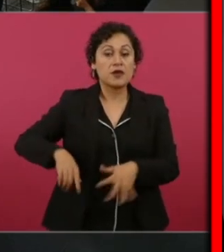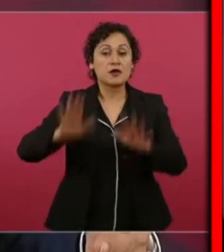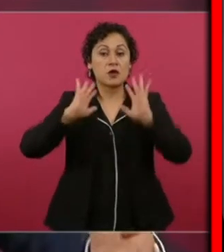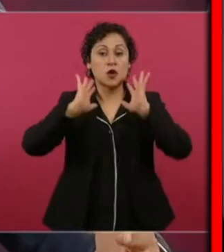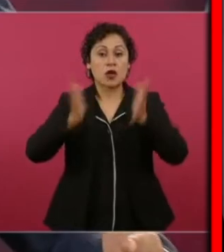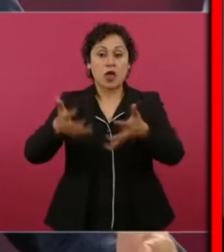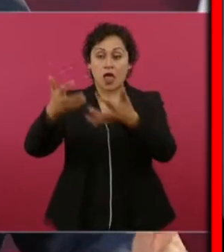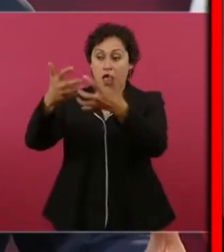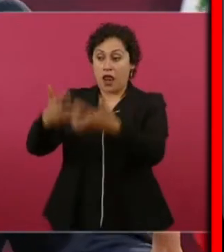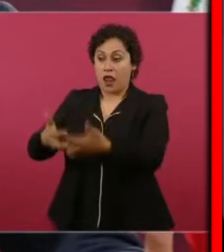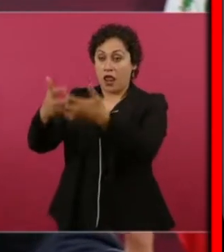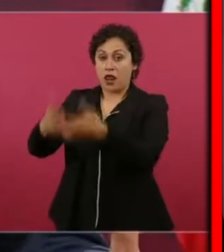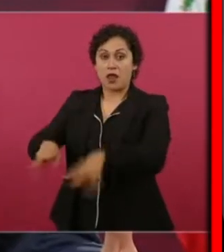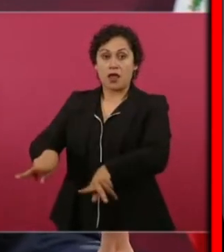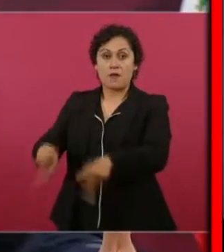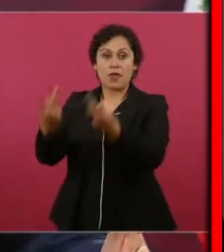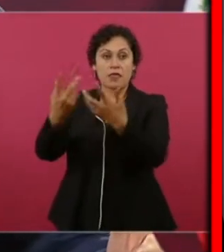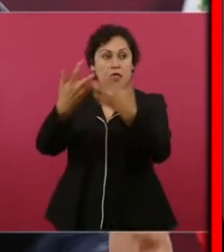recuperando